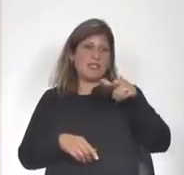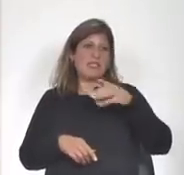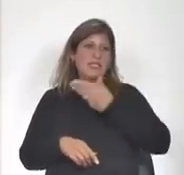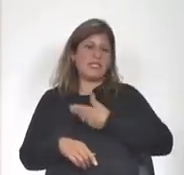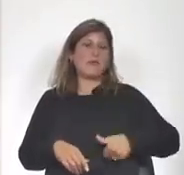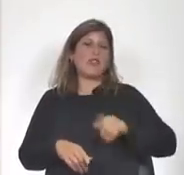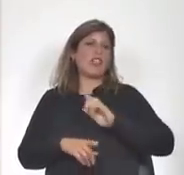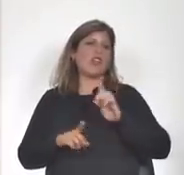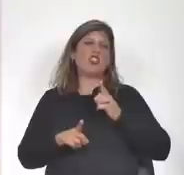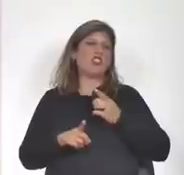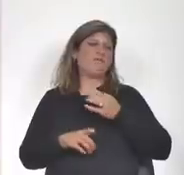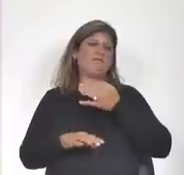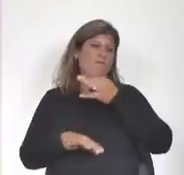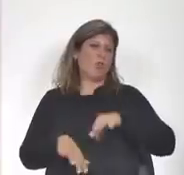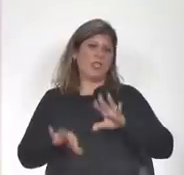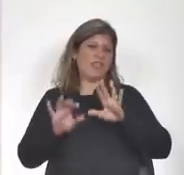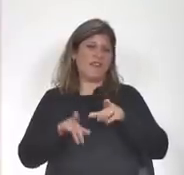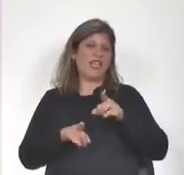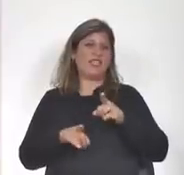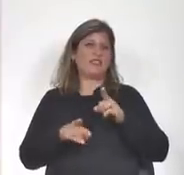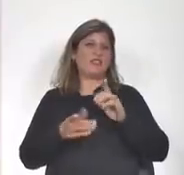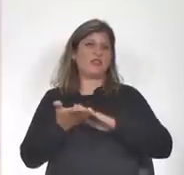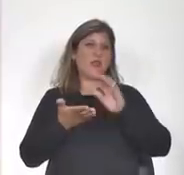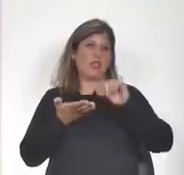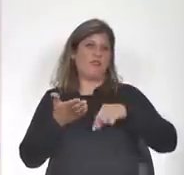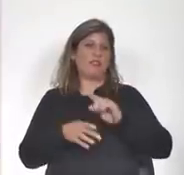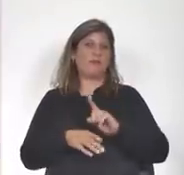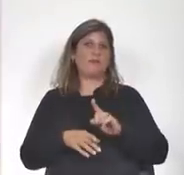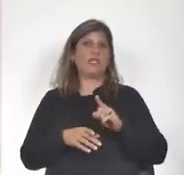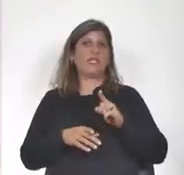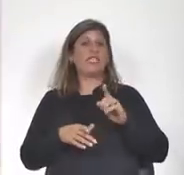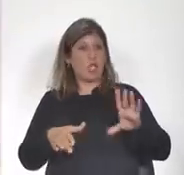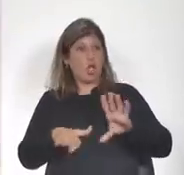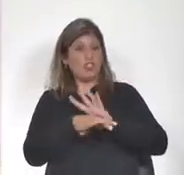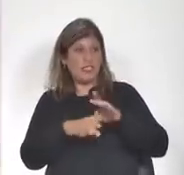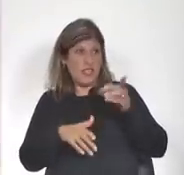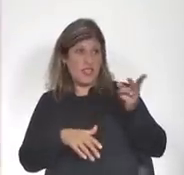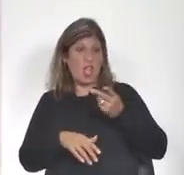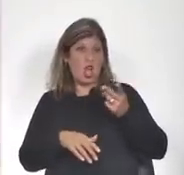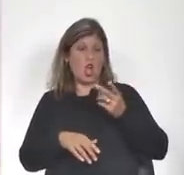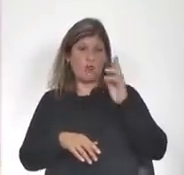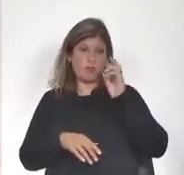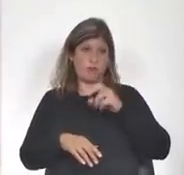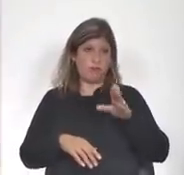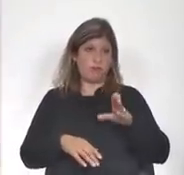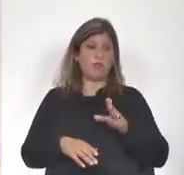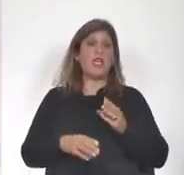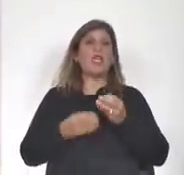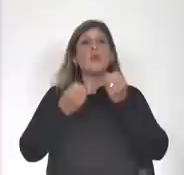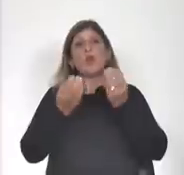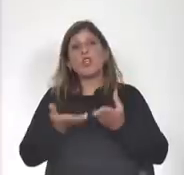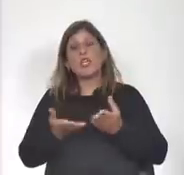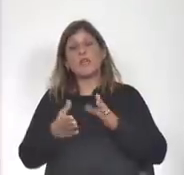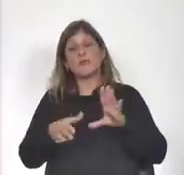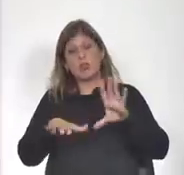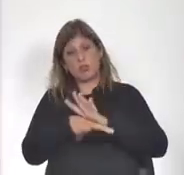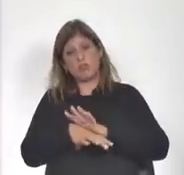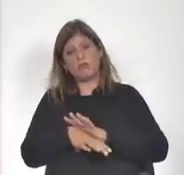inconveniente le pregunto a la ministra si coincide con esa afirmación del presidente si coincide por qué motivo